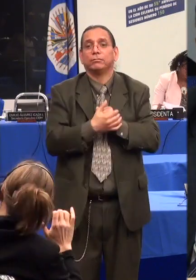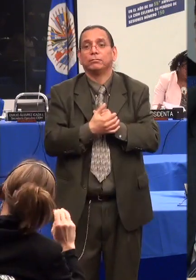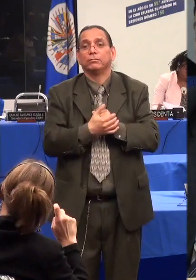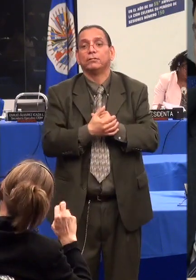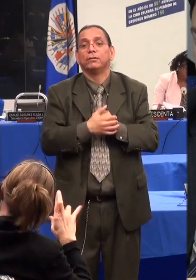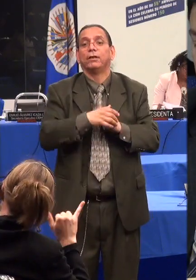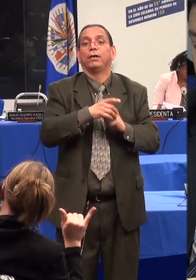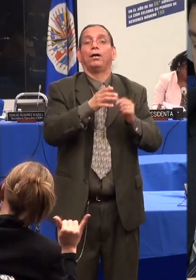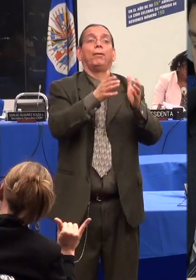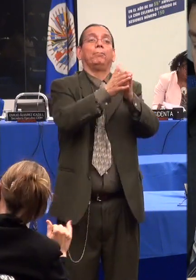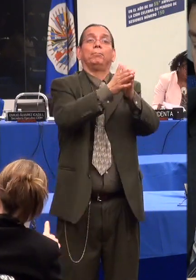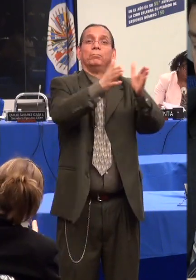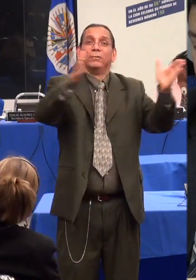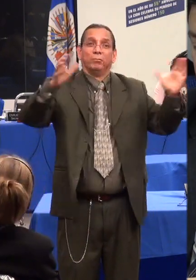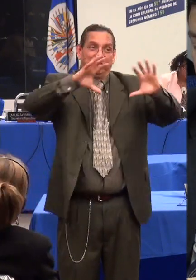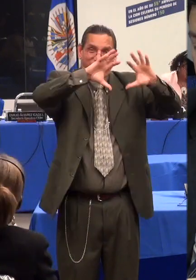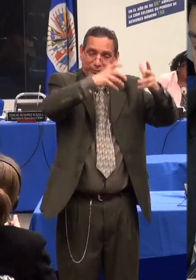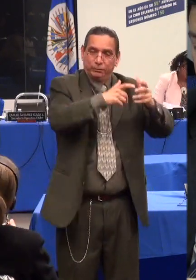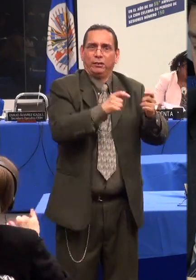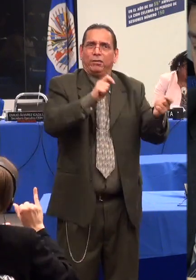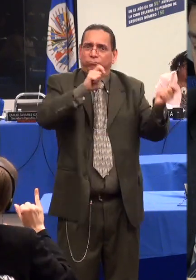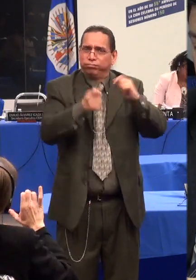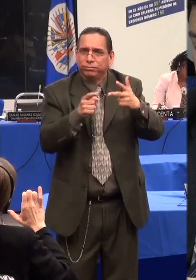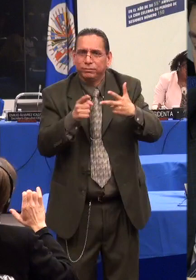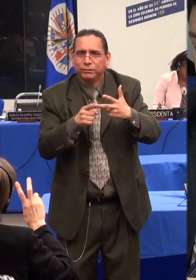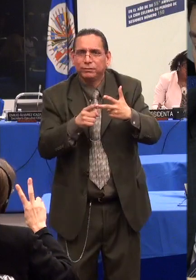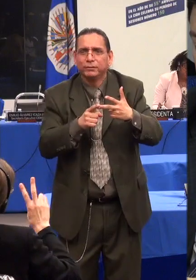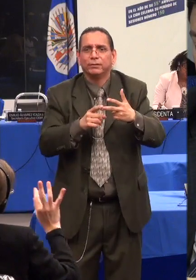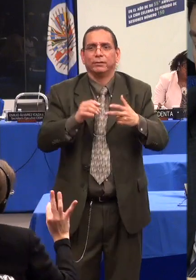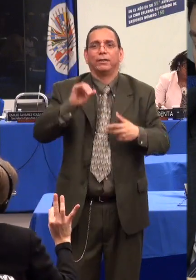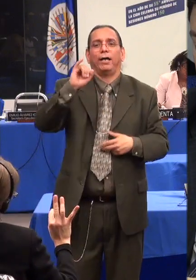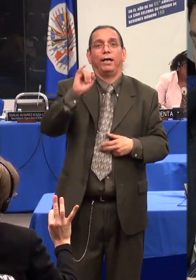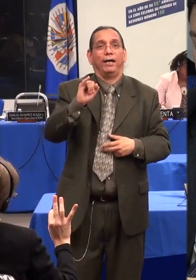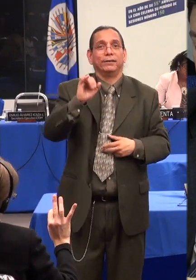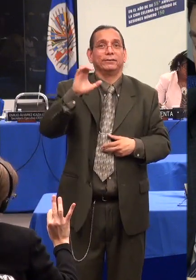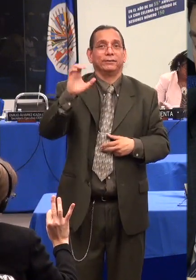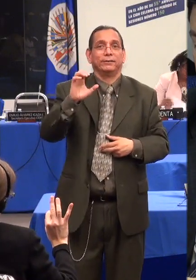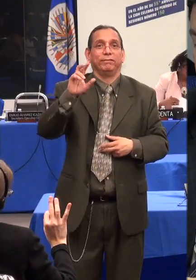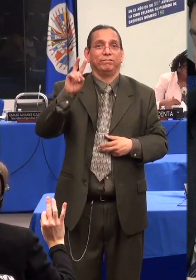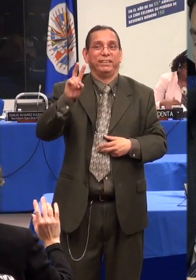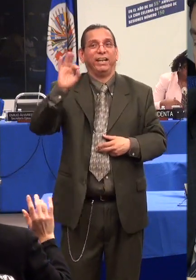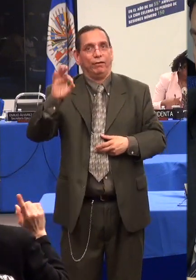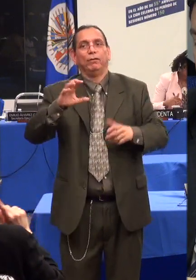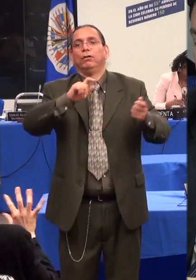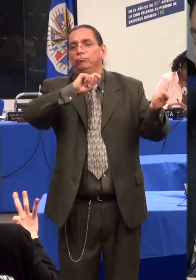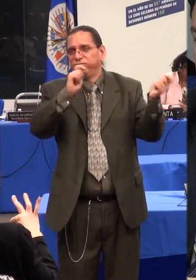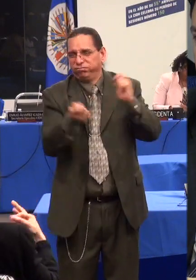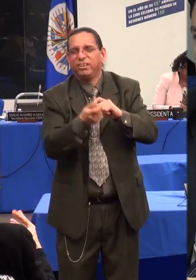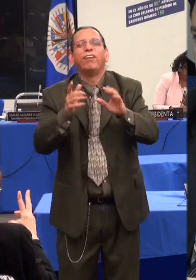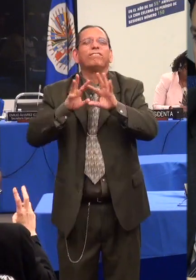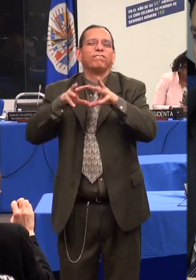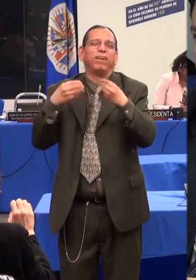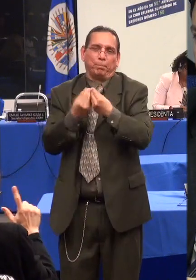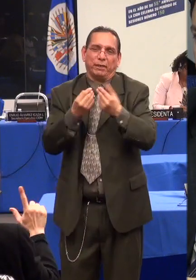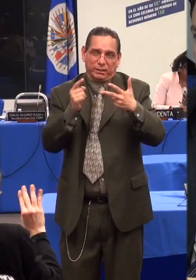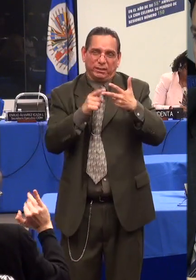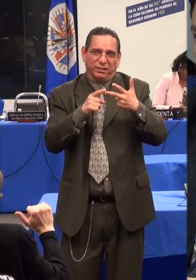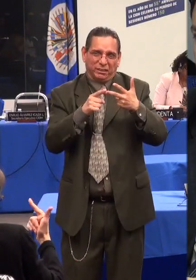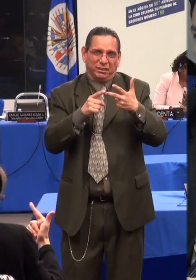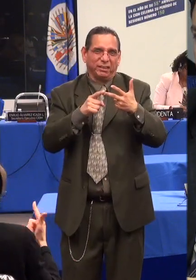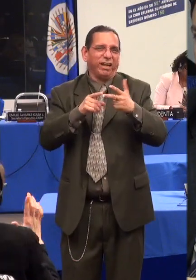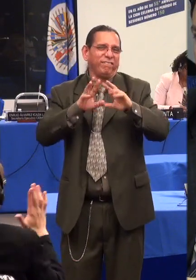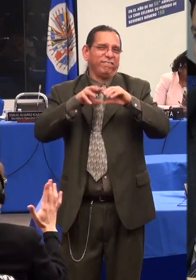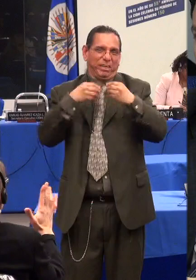ICBF, Instituto Colombiano de Bienestar Familiar, deberán proponer e implementar ajustes y reformas al sistema de interdicción